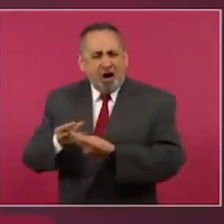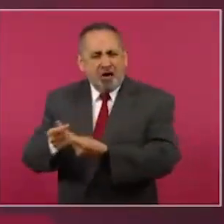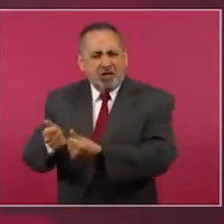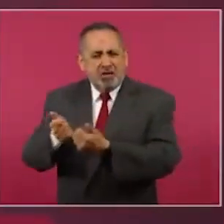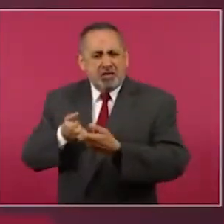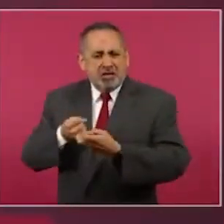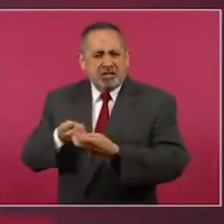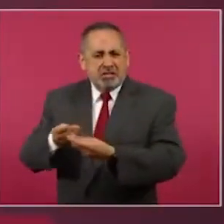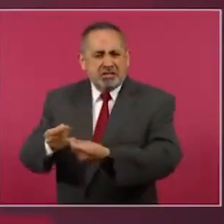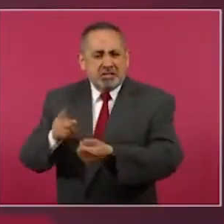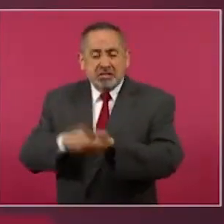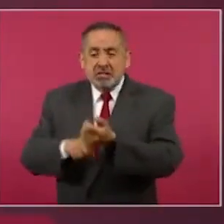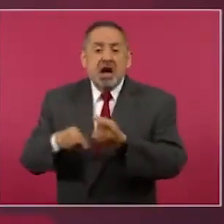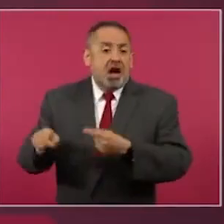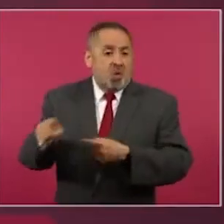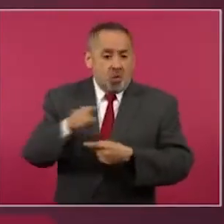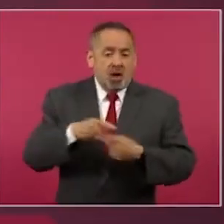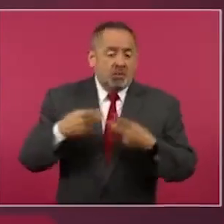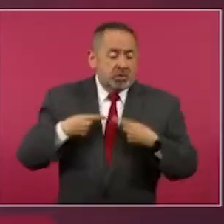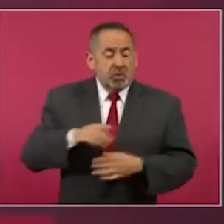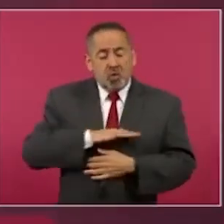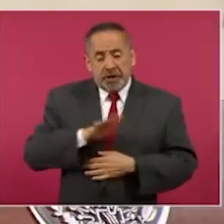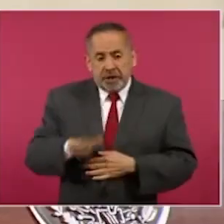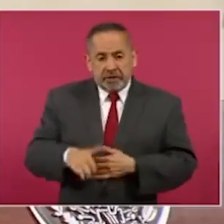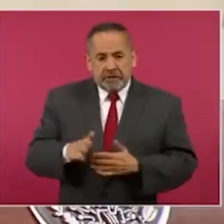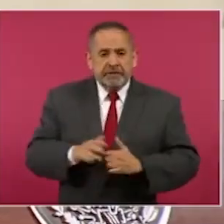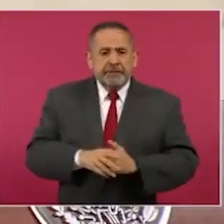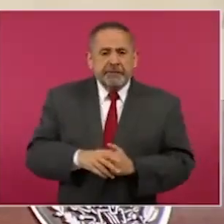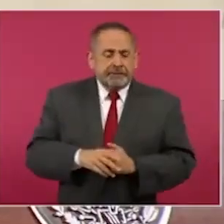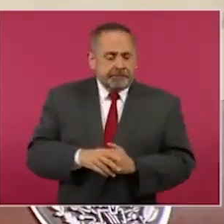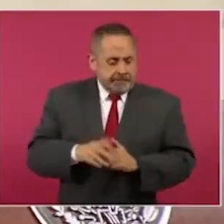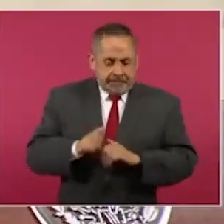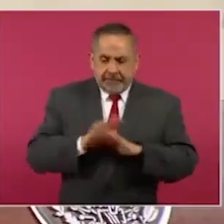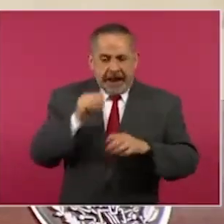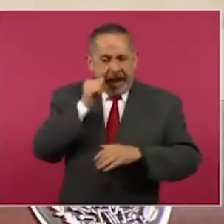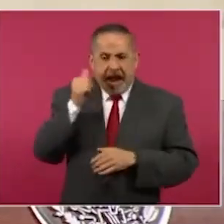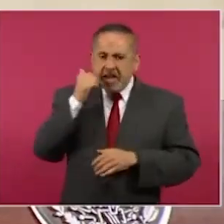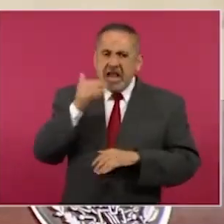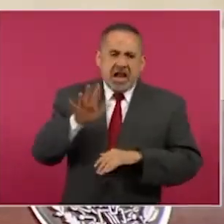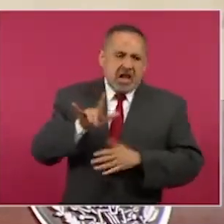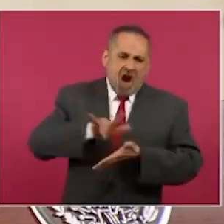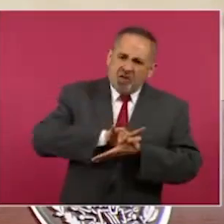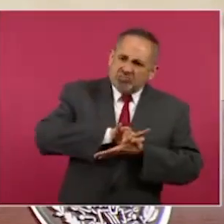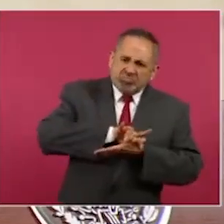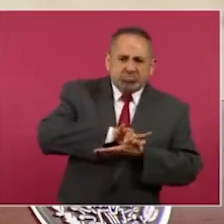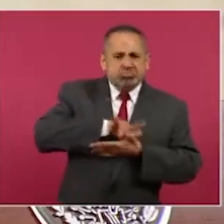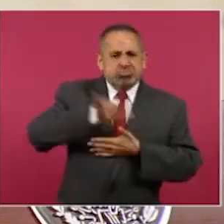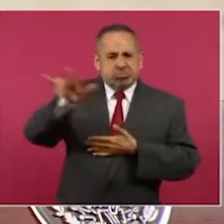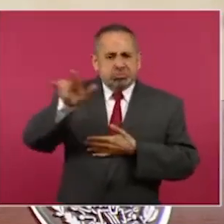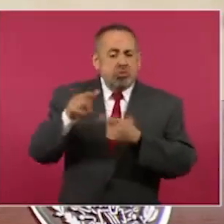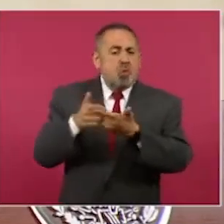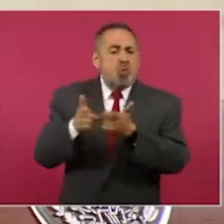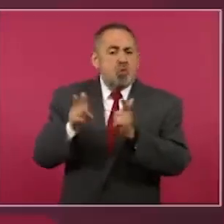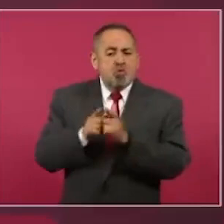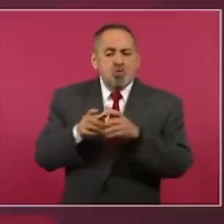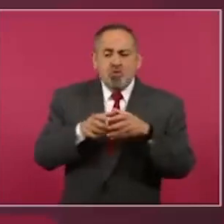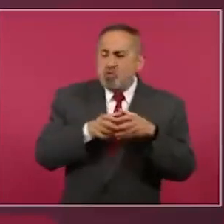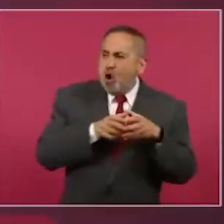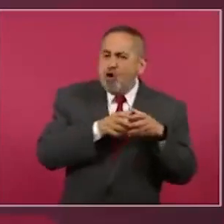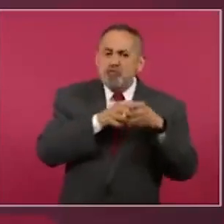personas que han perdido la vida. Ya salieron ayer un grupo